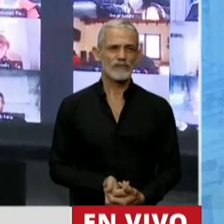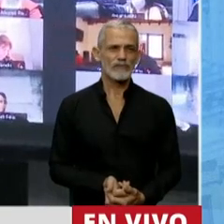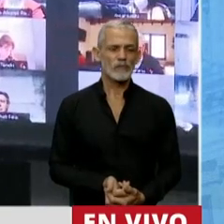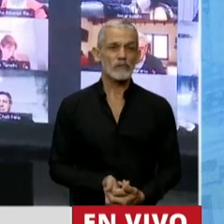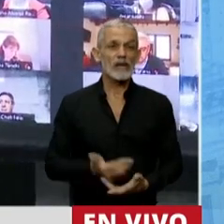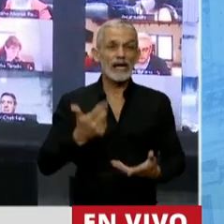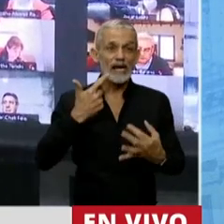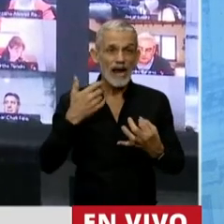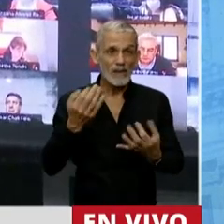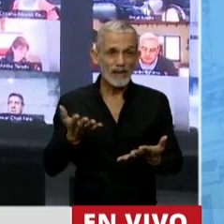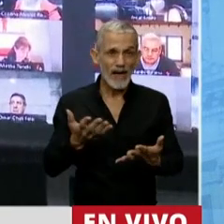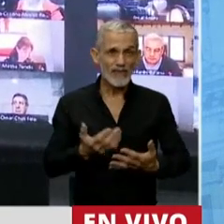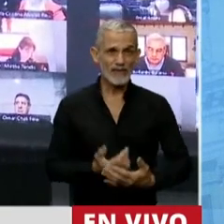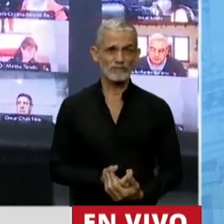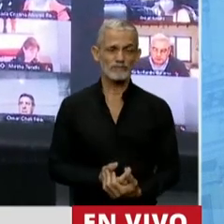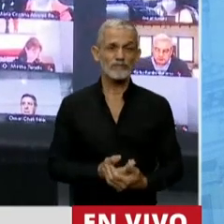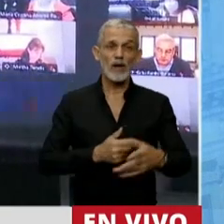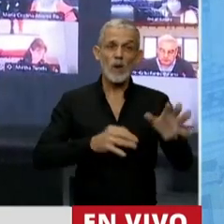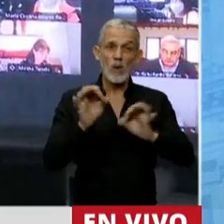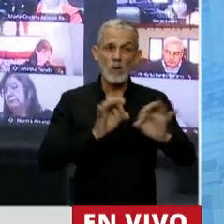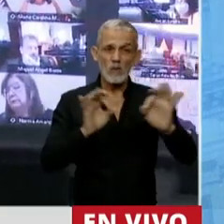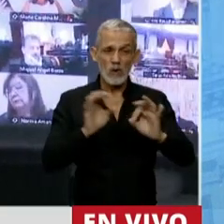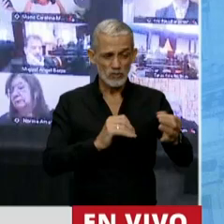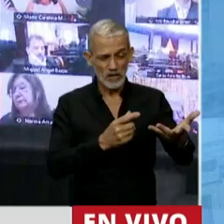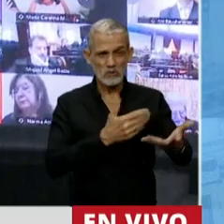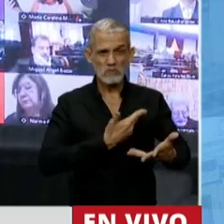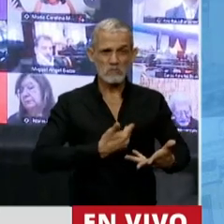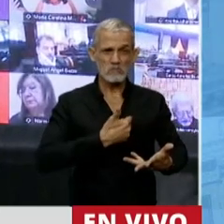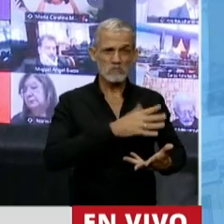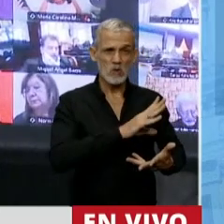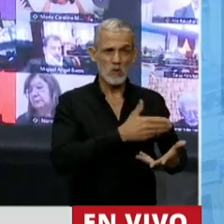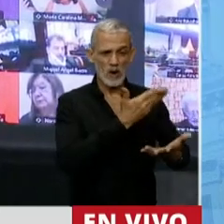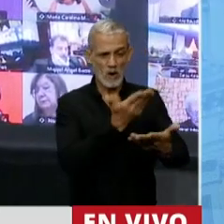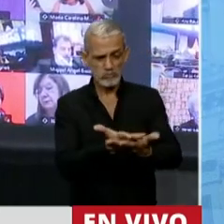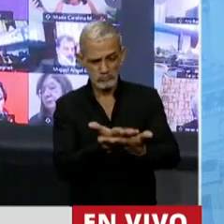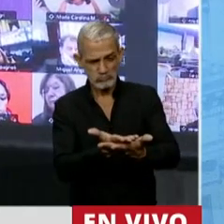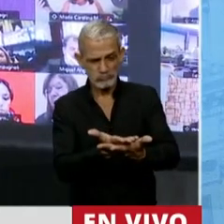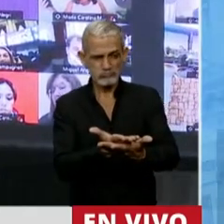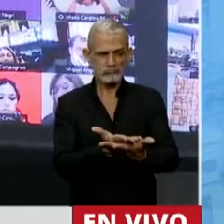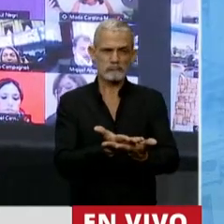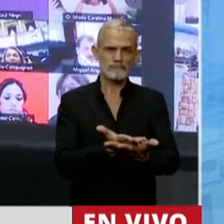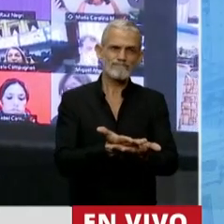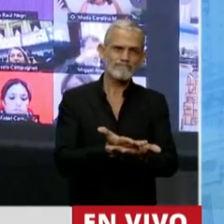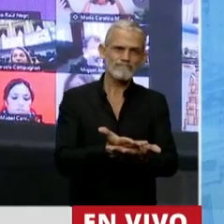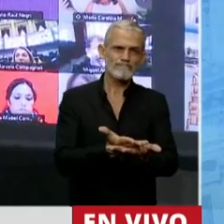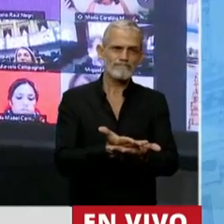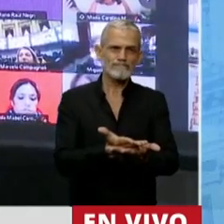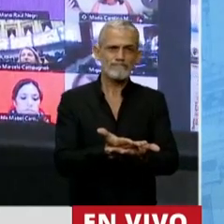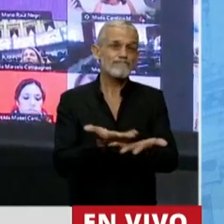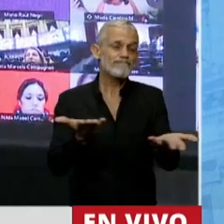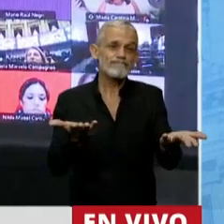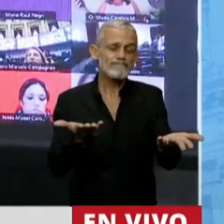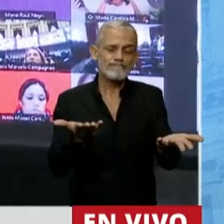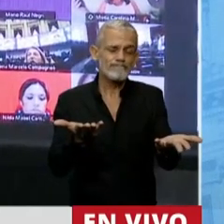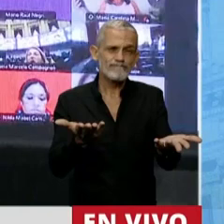Pero la verdad que el proyecto que nos propone el oficialismo, y es